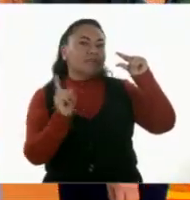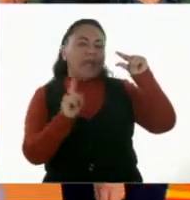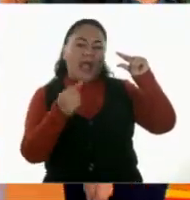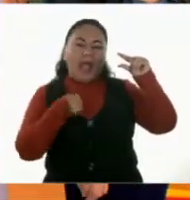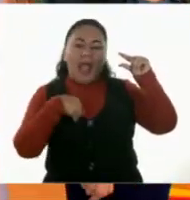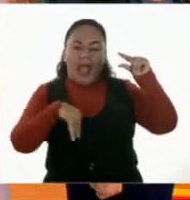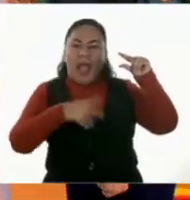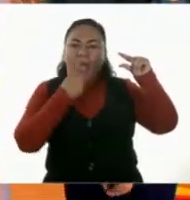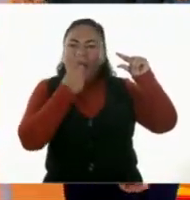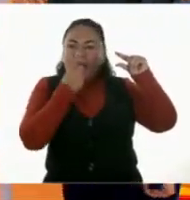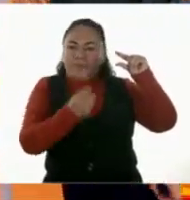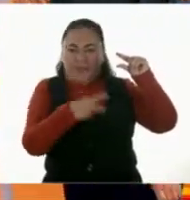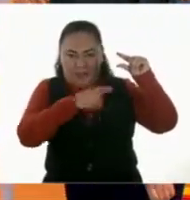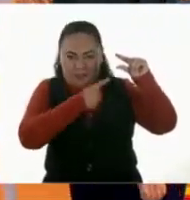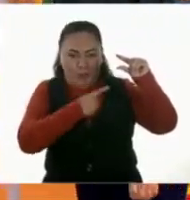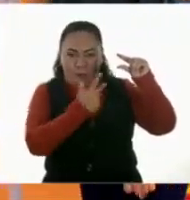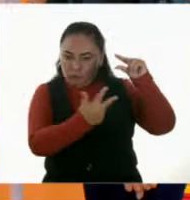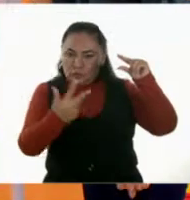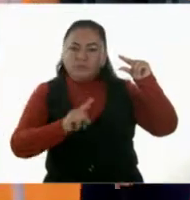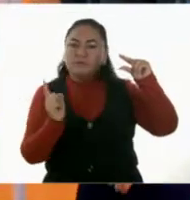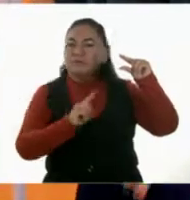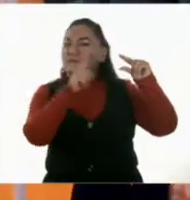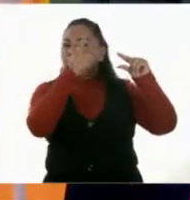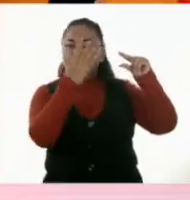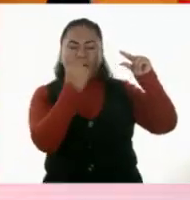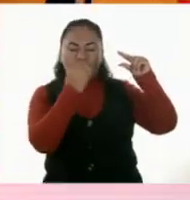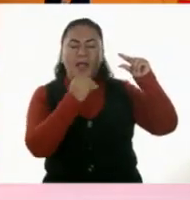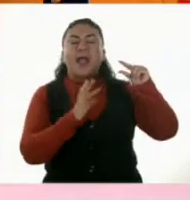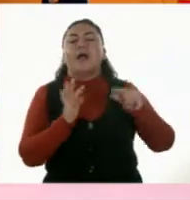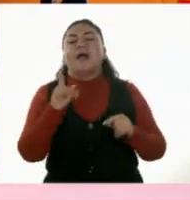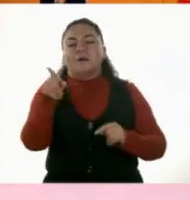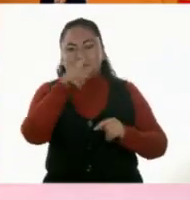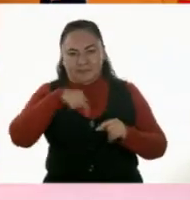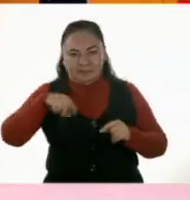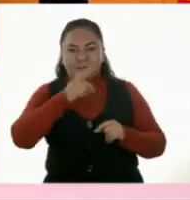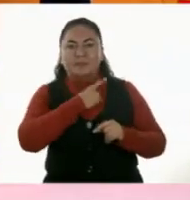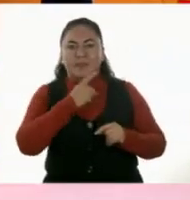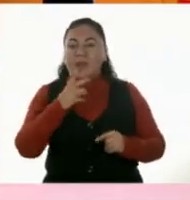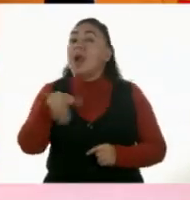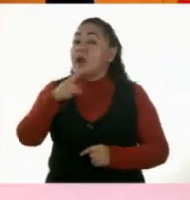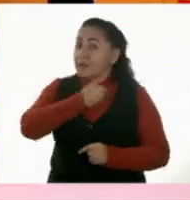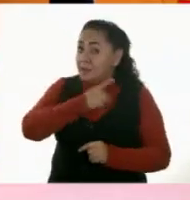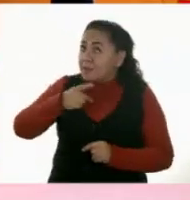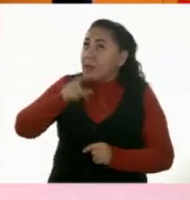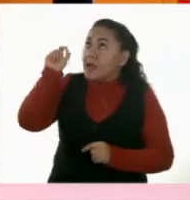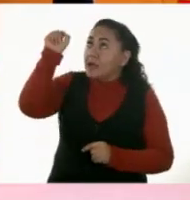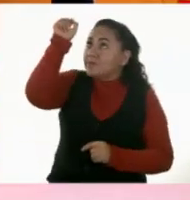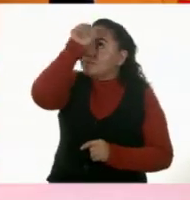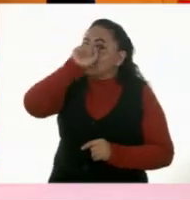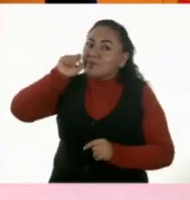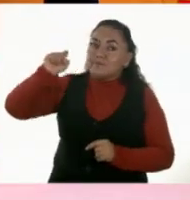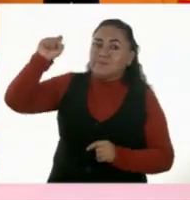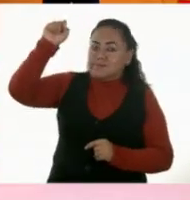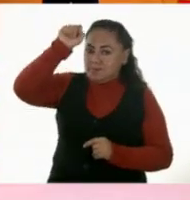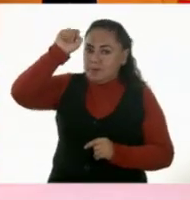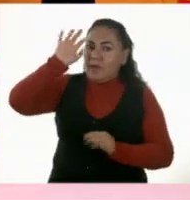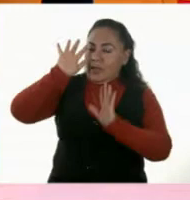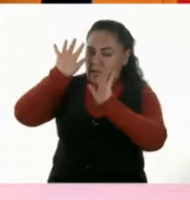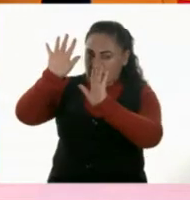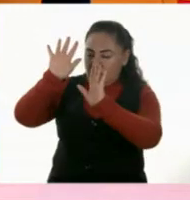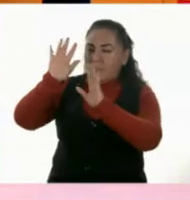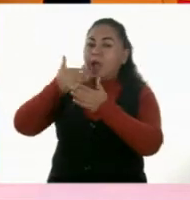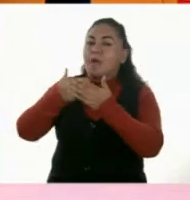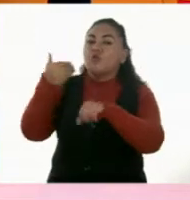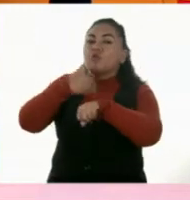decía que debemos tener. Entonces, vamos a encerrarlo y en un espacio que tengamos de la hojita vamos a colocar